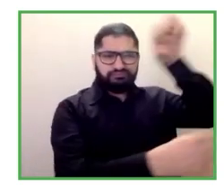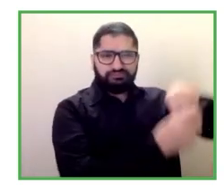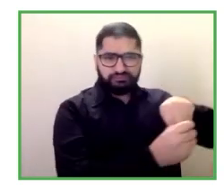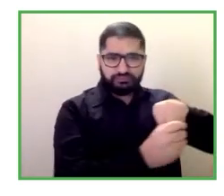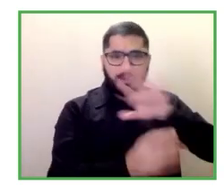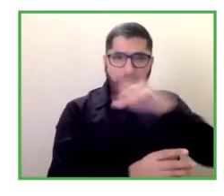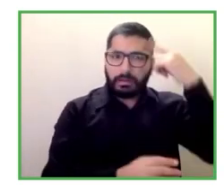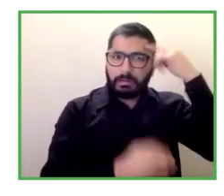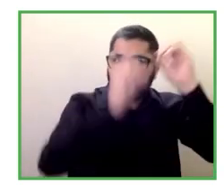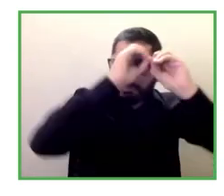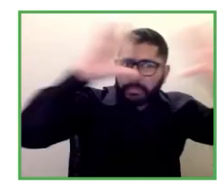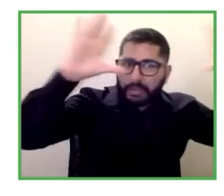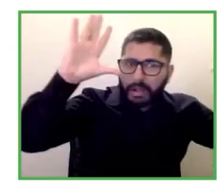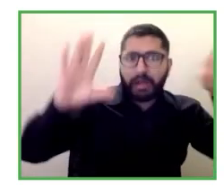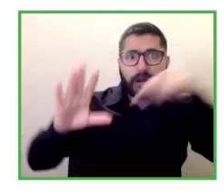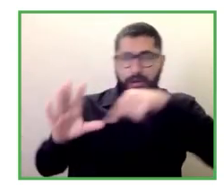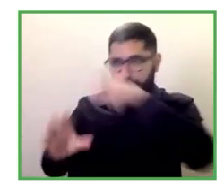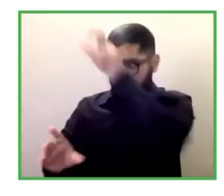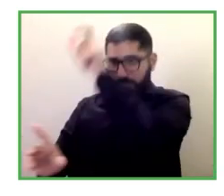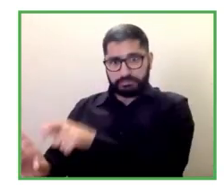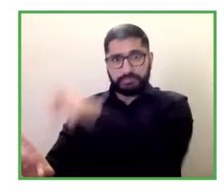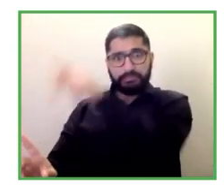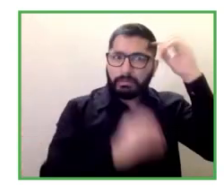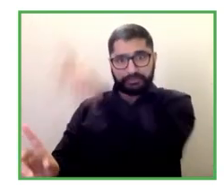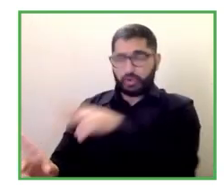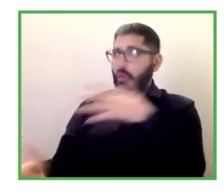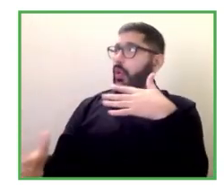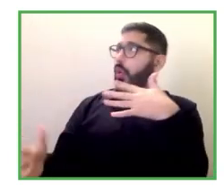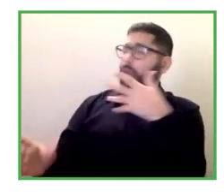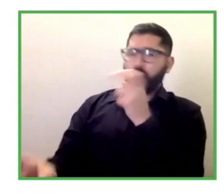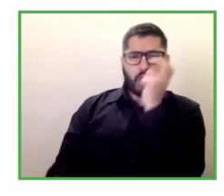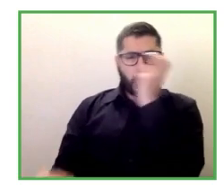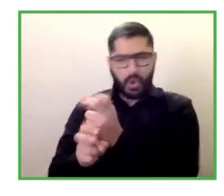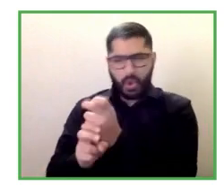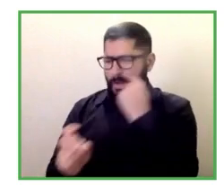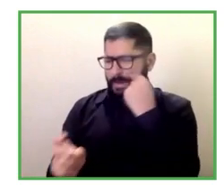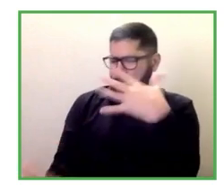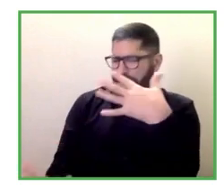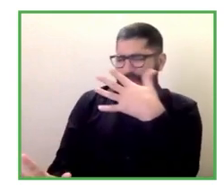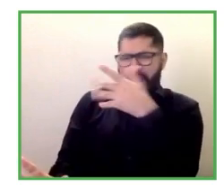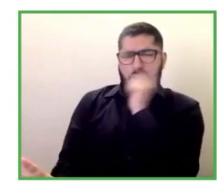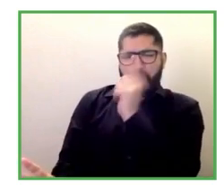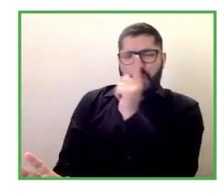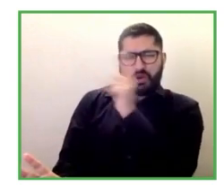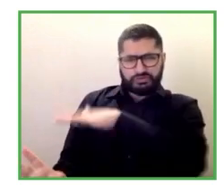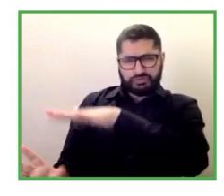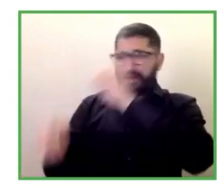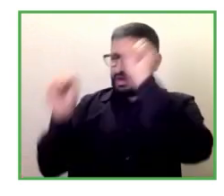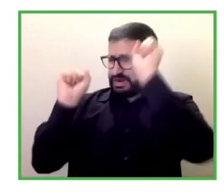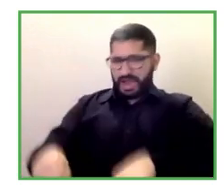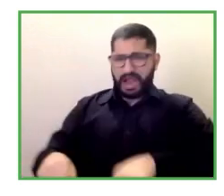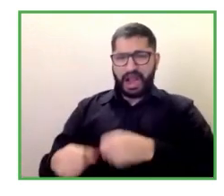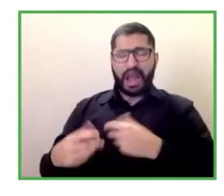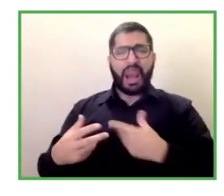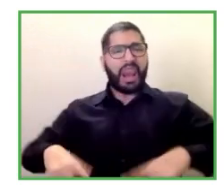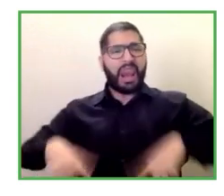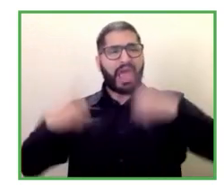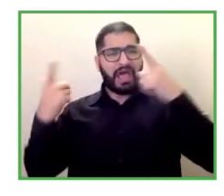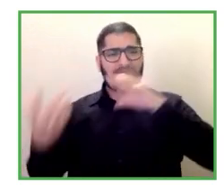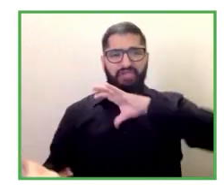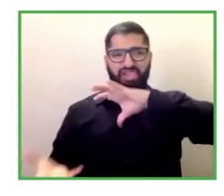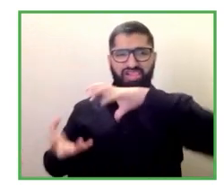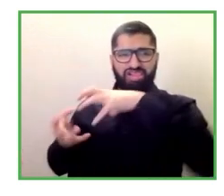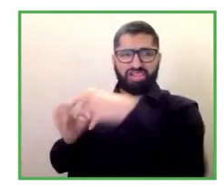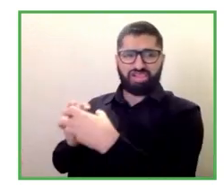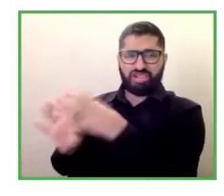por tanto pueden provocar pueden provocar desajustes su salida del centro yo creo poco a poco se ha